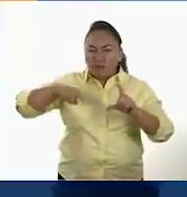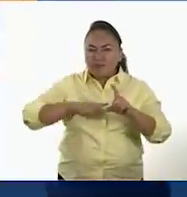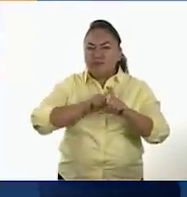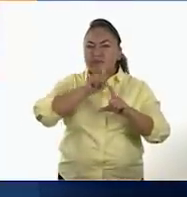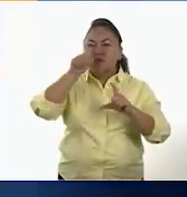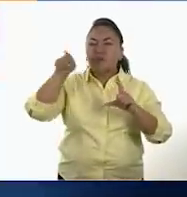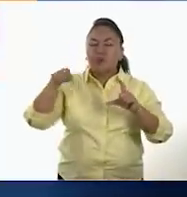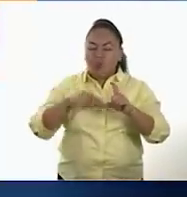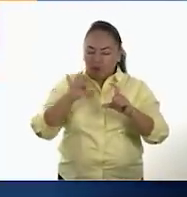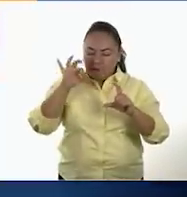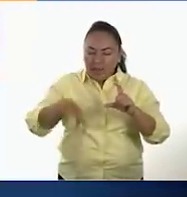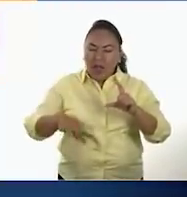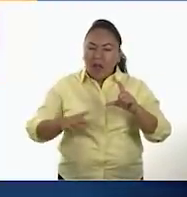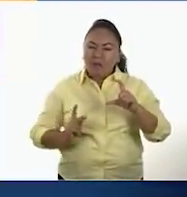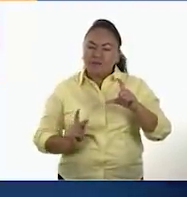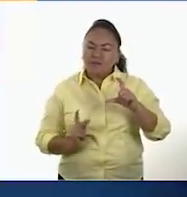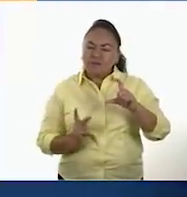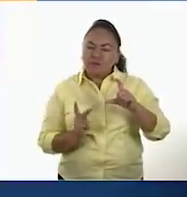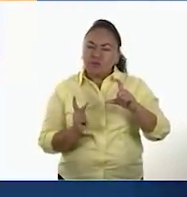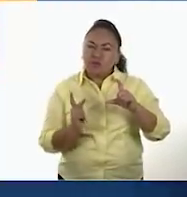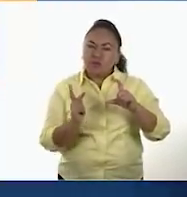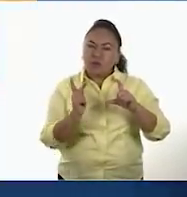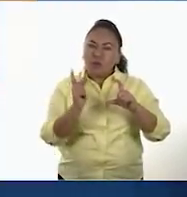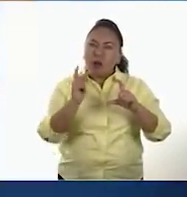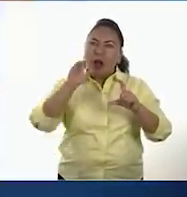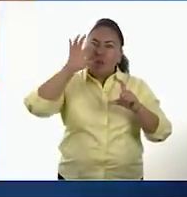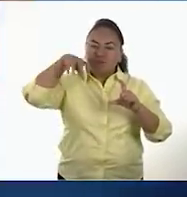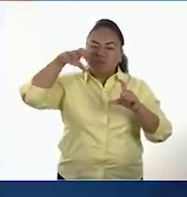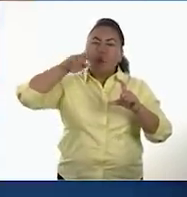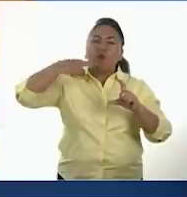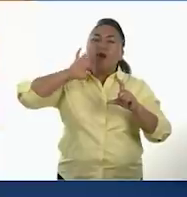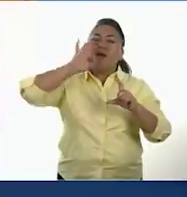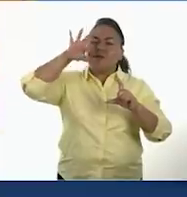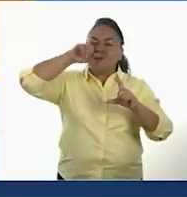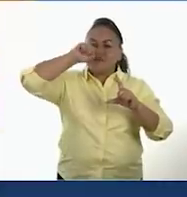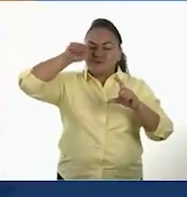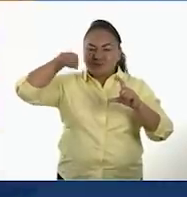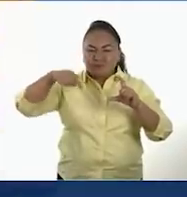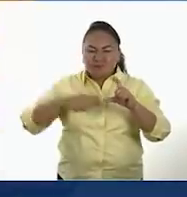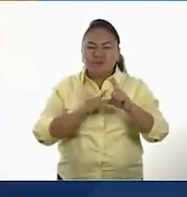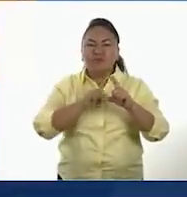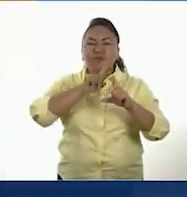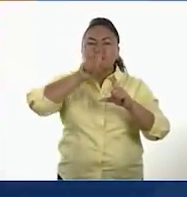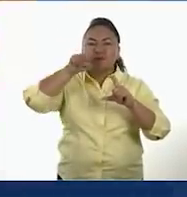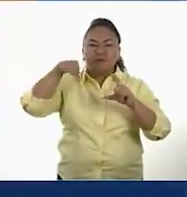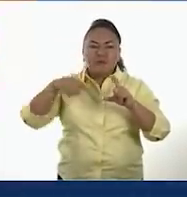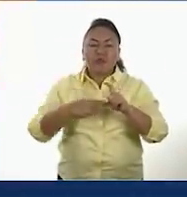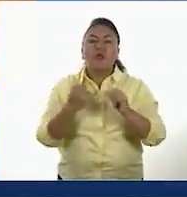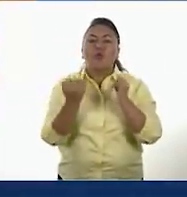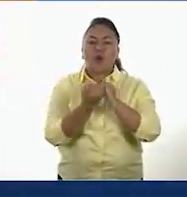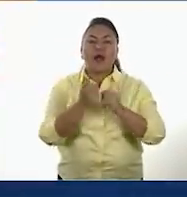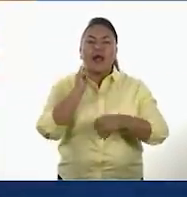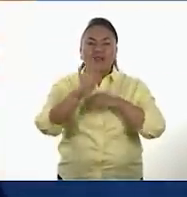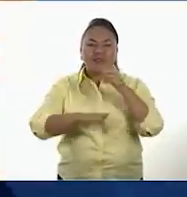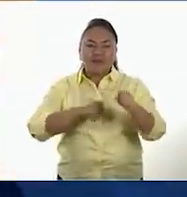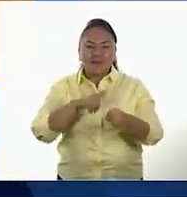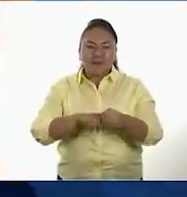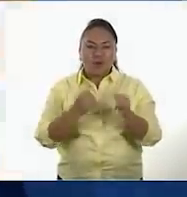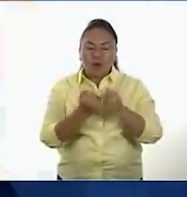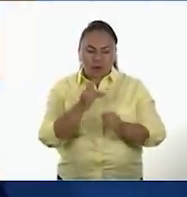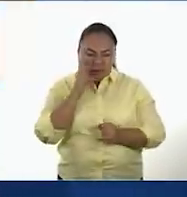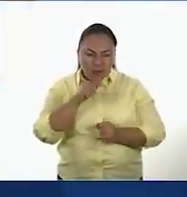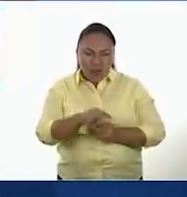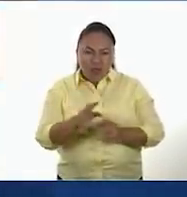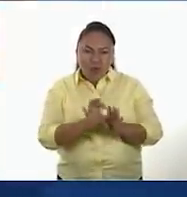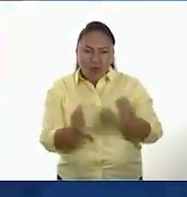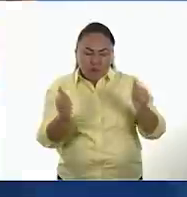de la selección de los mejores granos para el cultivo, la intervención en los ciclos de reproducción y su cosecha para el consumo.